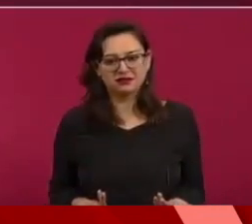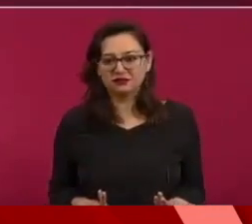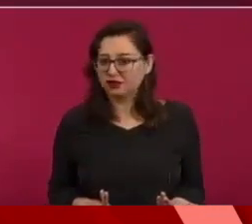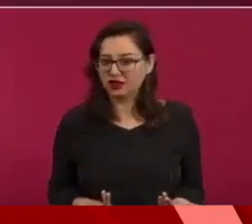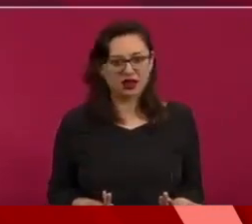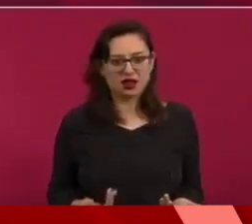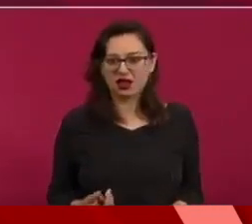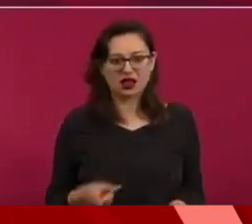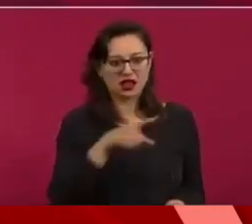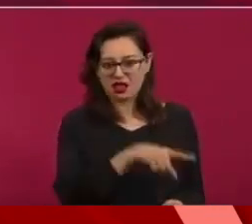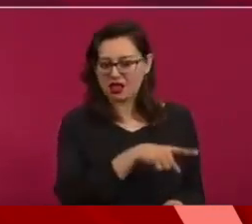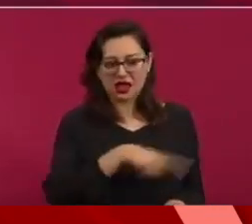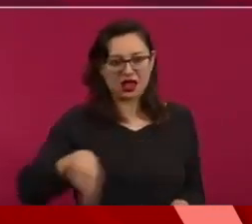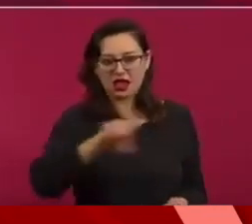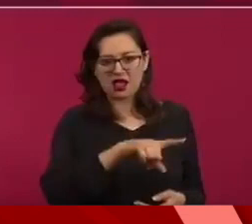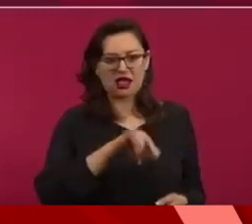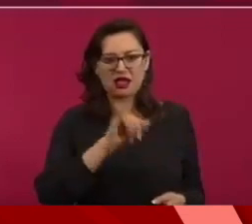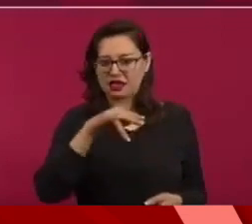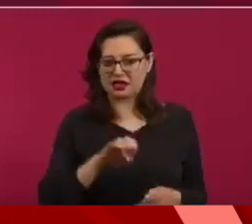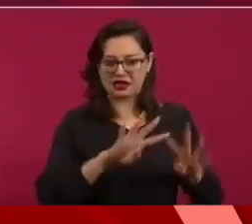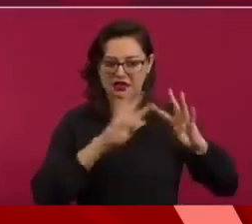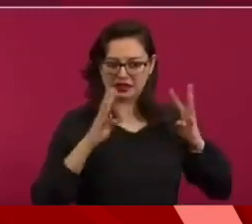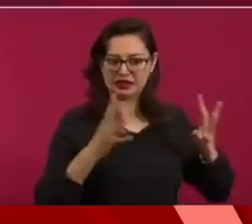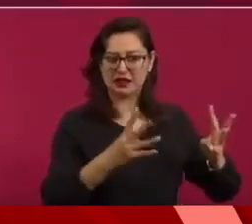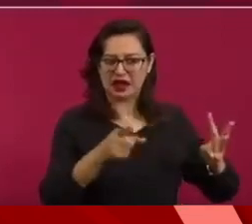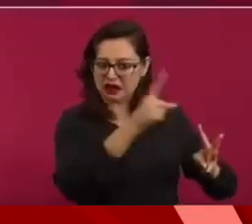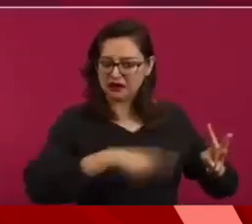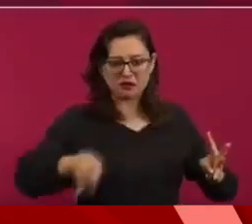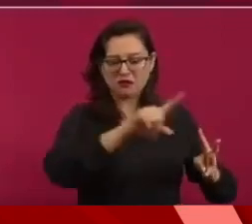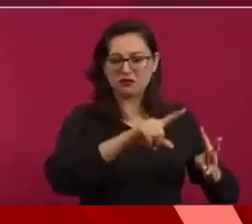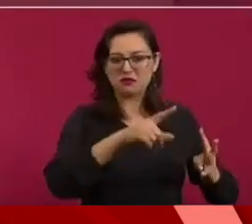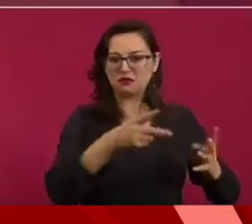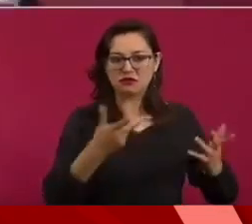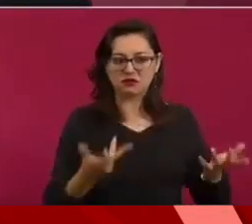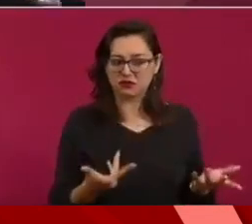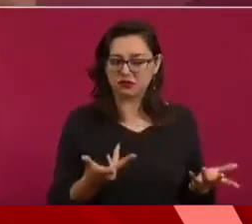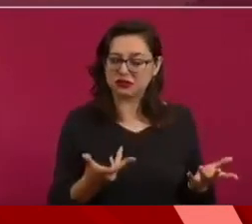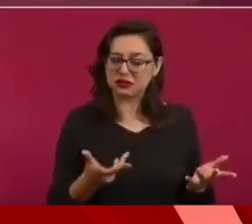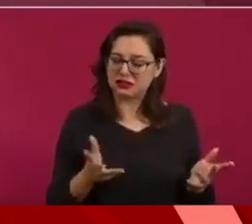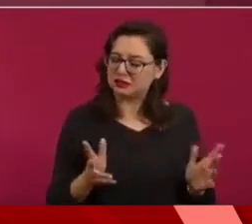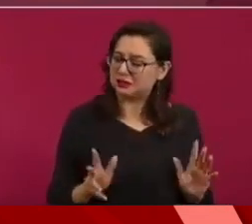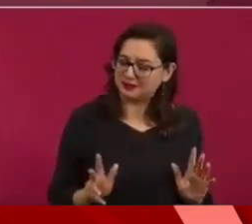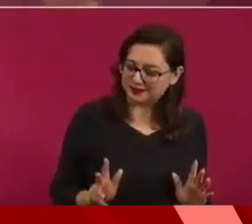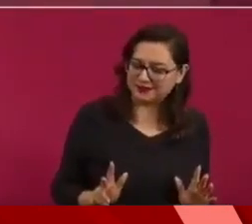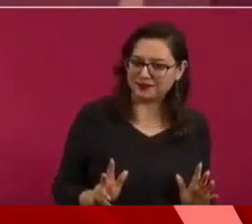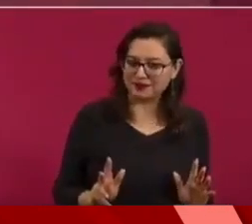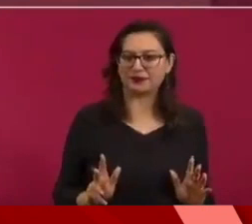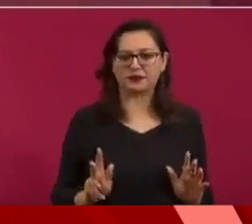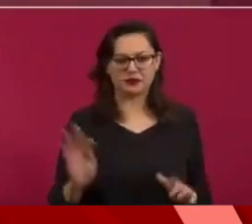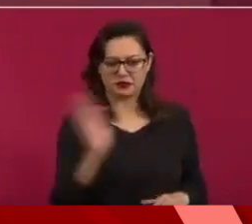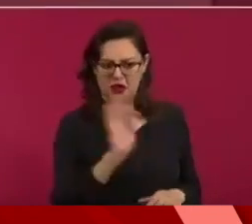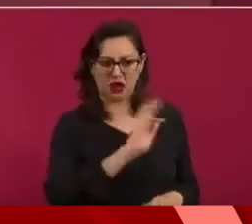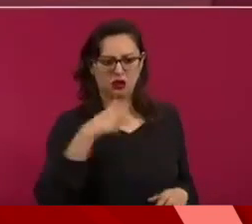Ellos hasta en el caso, como dicen los abogados, aceptando sin conceder de que yo los